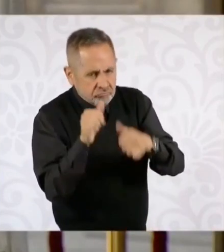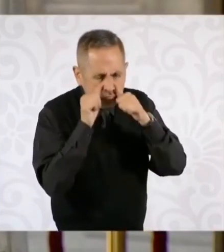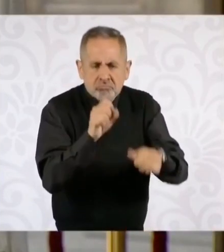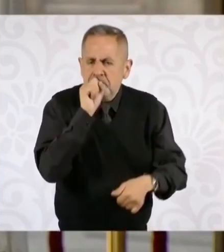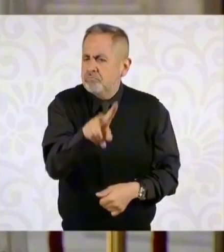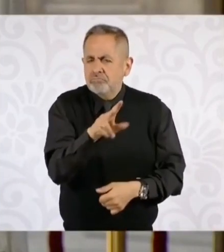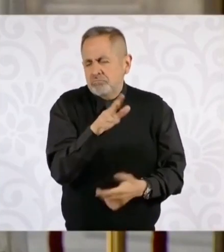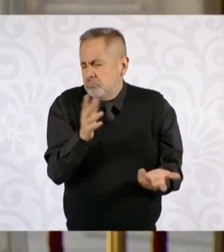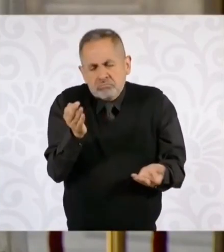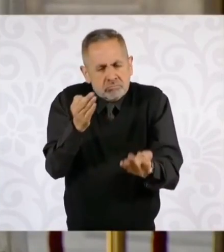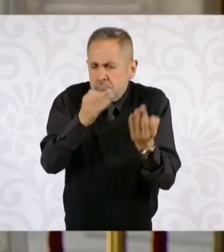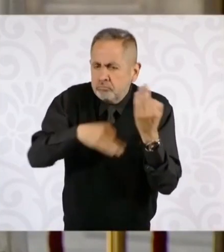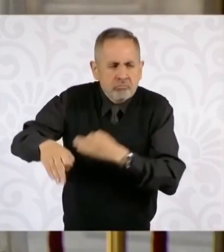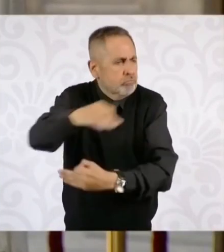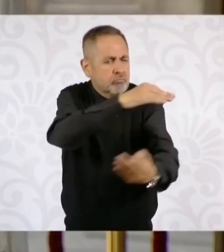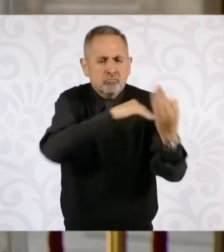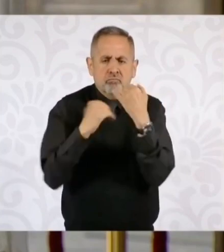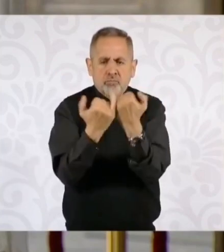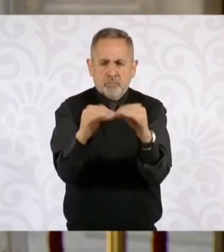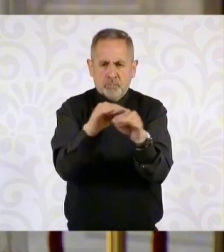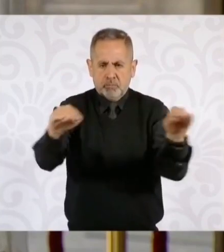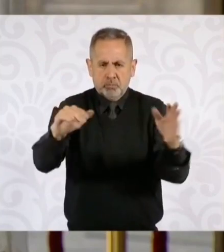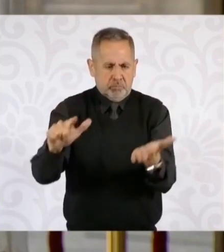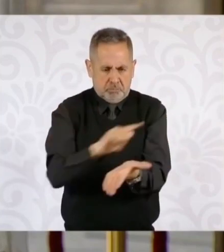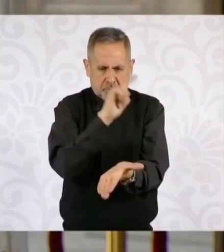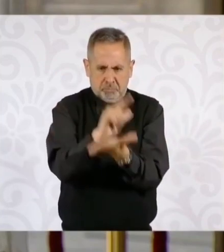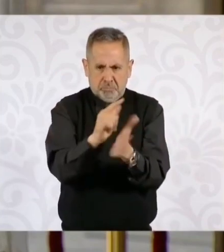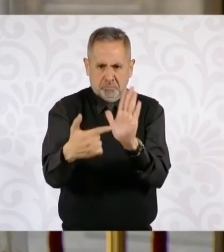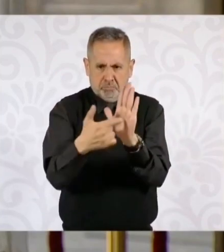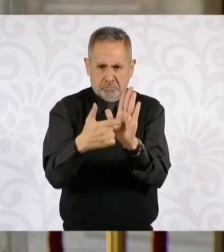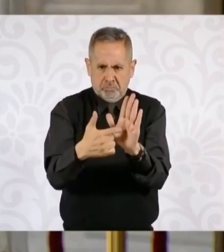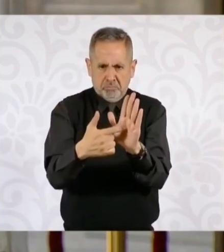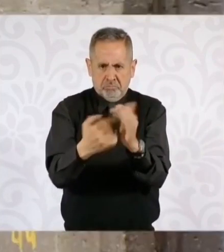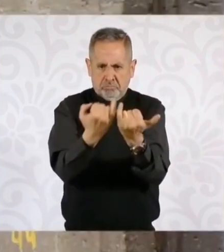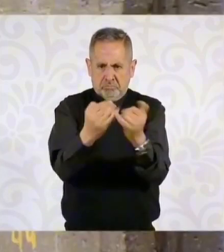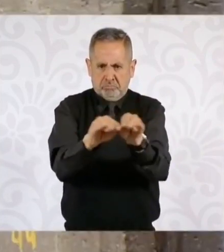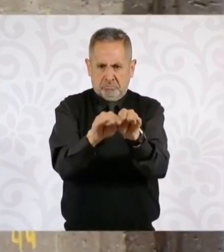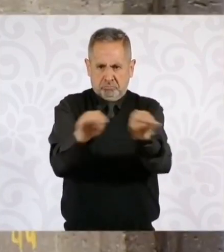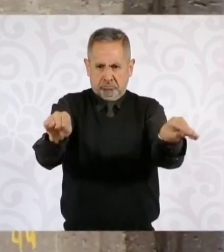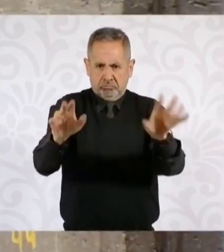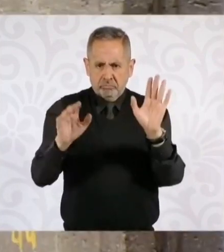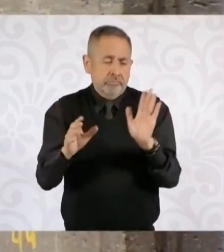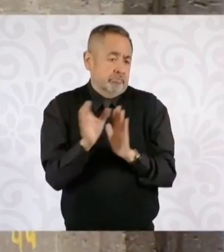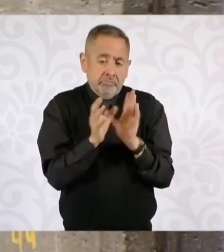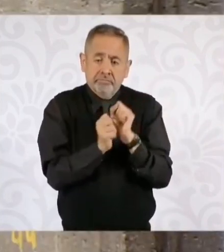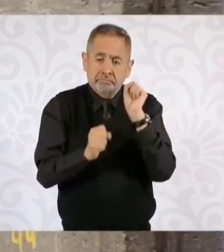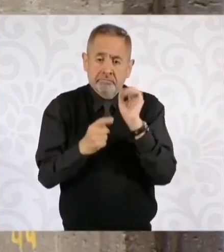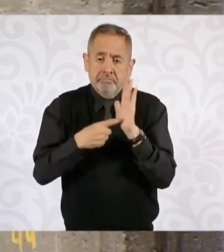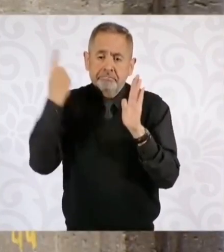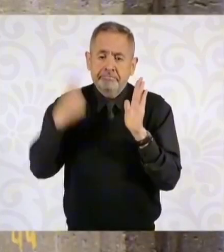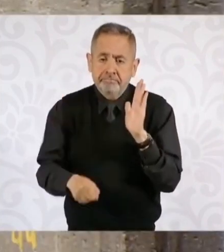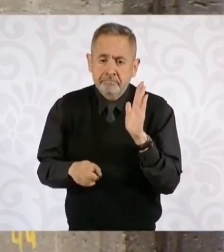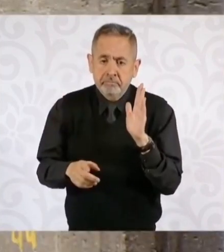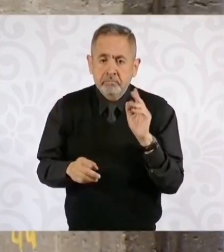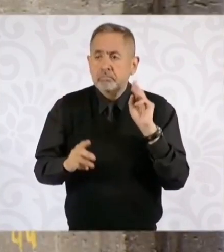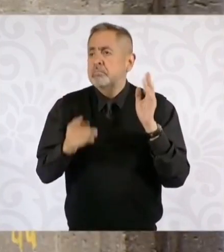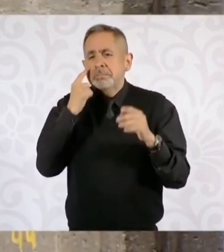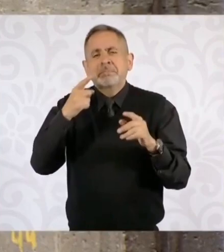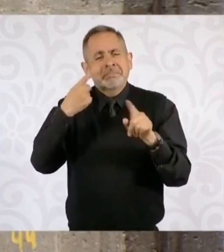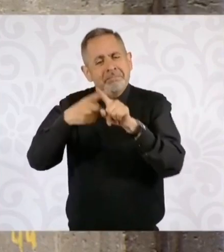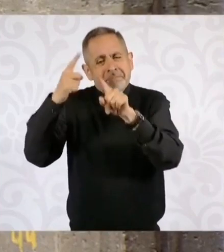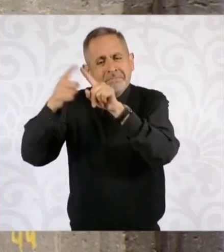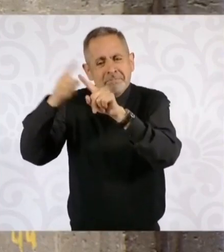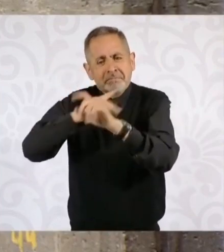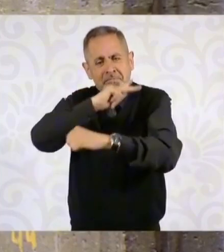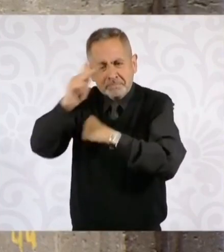Que todos sean iguales ante la ley, que es finalmente lo que dice nuestra Constitución y lo que dicen las constituciones de países